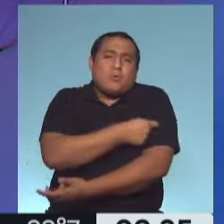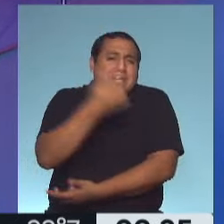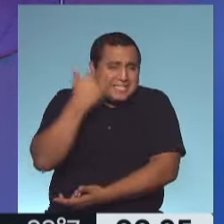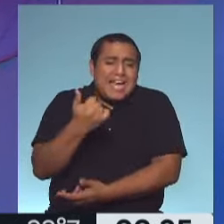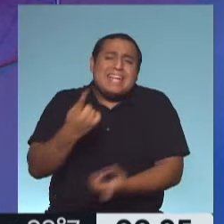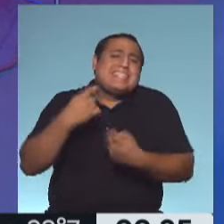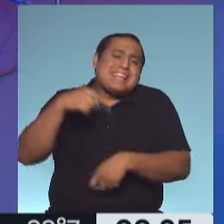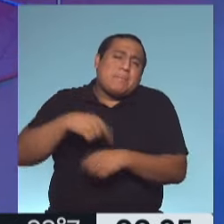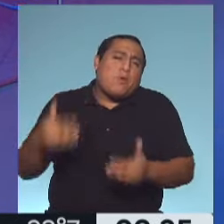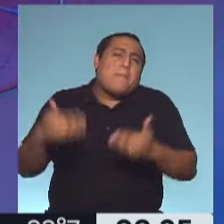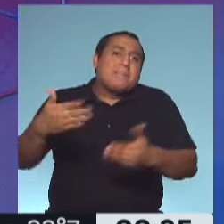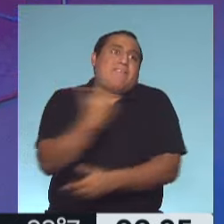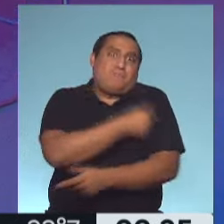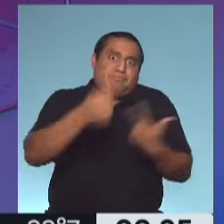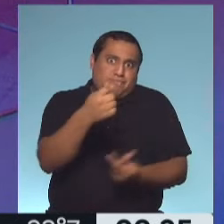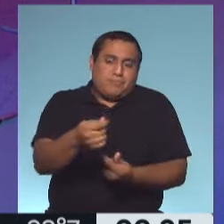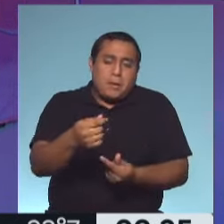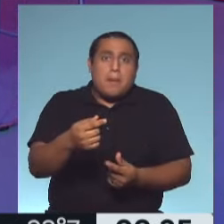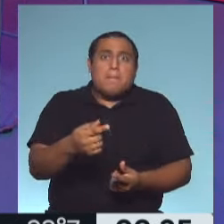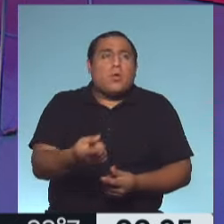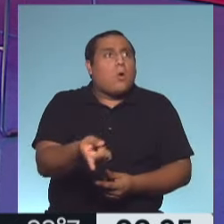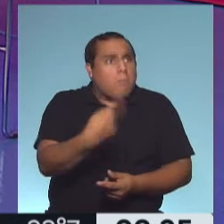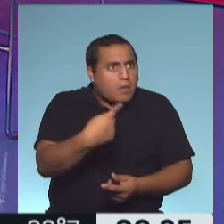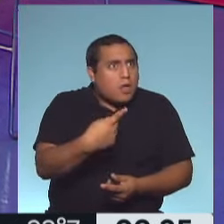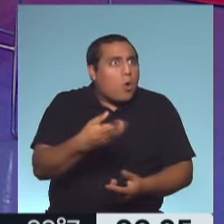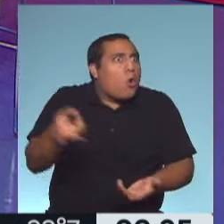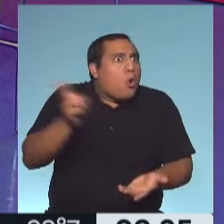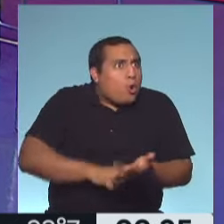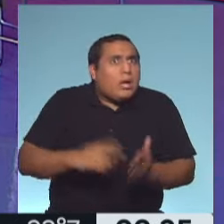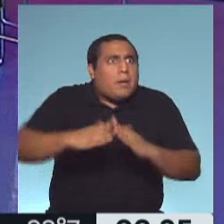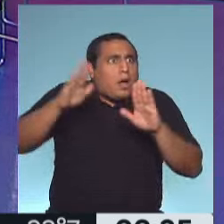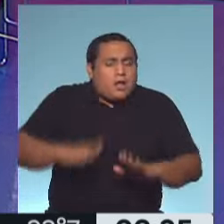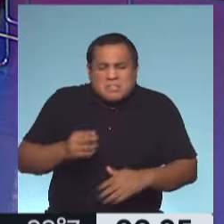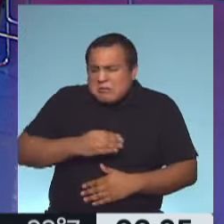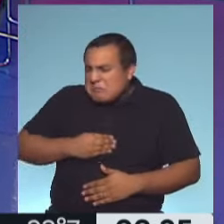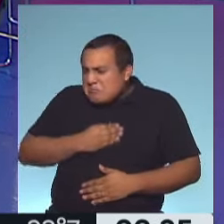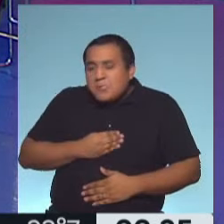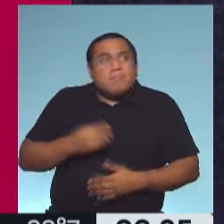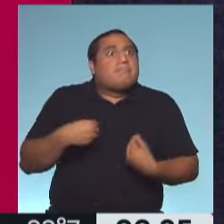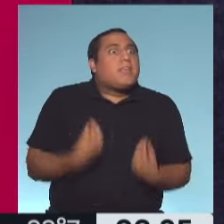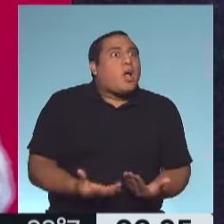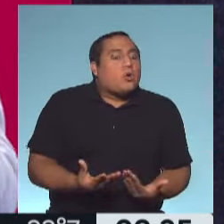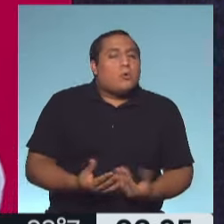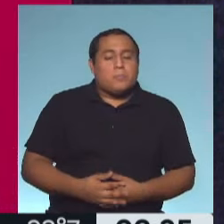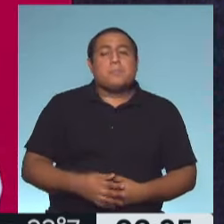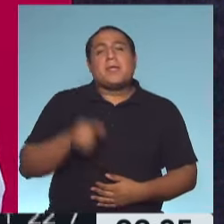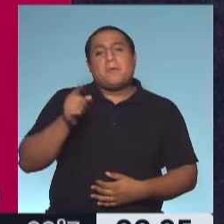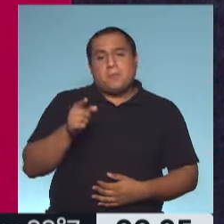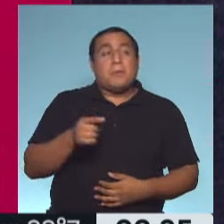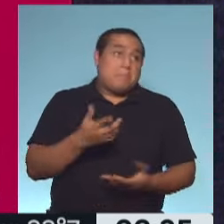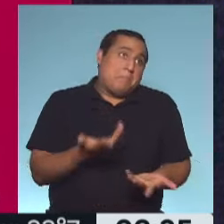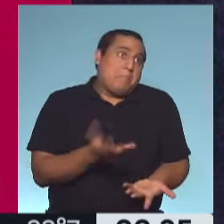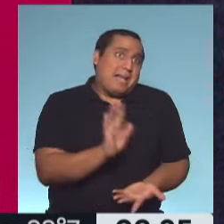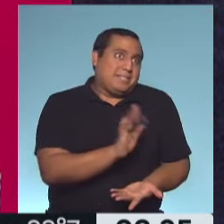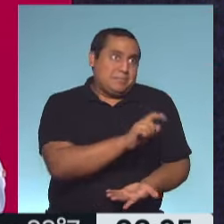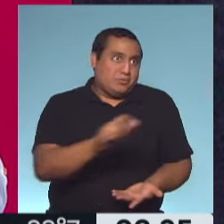a más gente. ¿Pero qué nos pasa con esas emociones que uno siente me vuelven a encerrar? Bueno, ahí tenemos que trabajar un poquito con